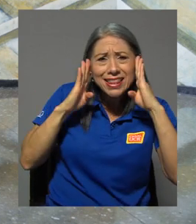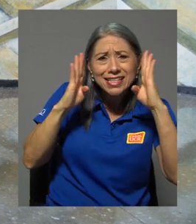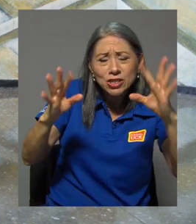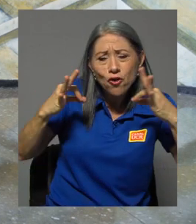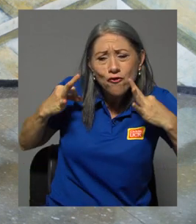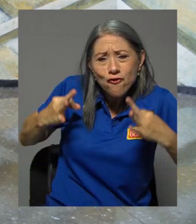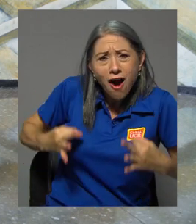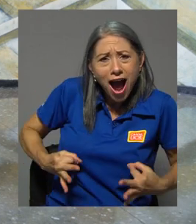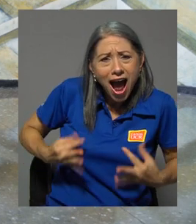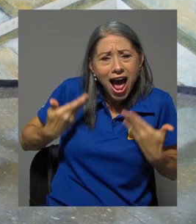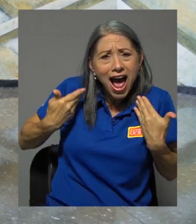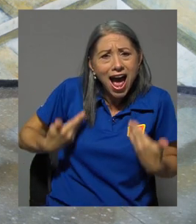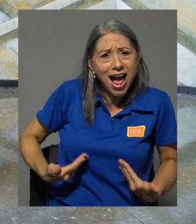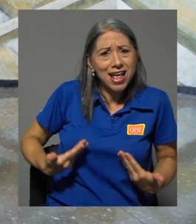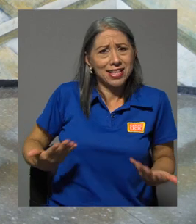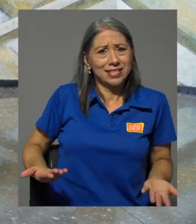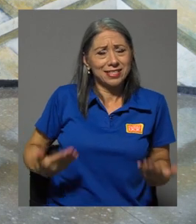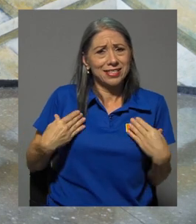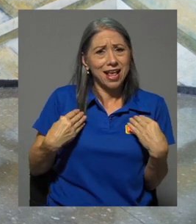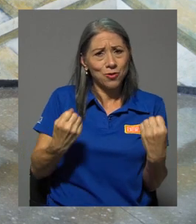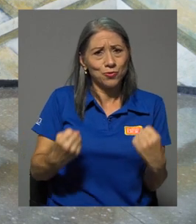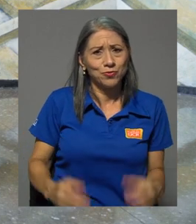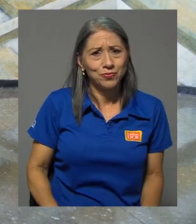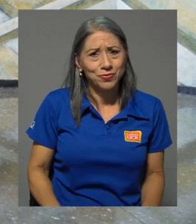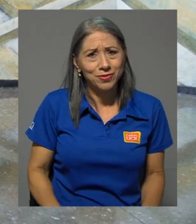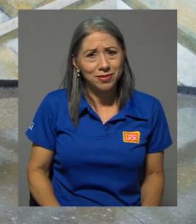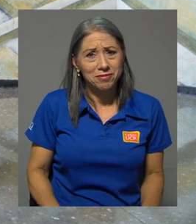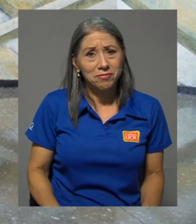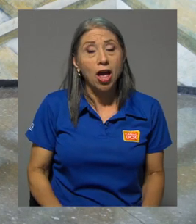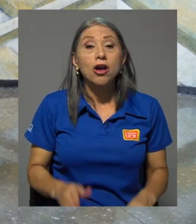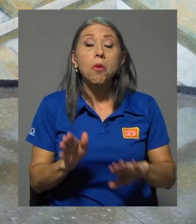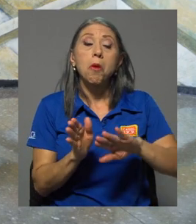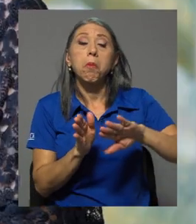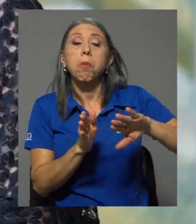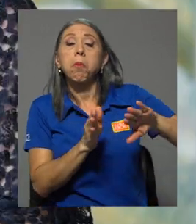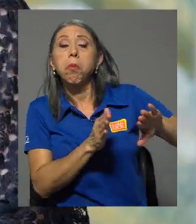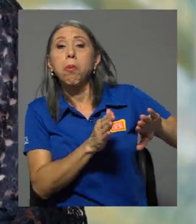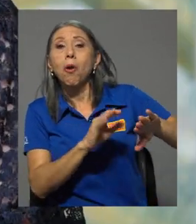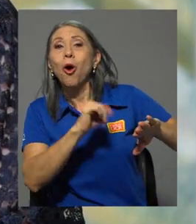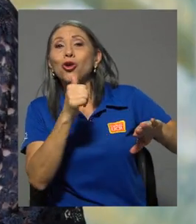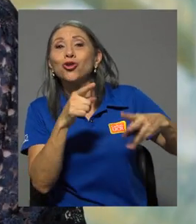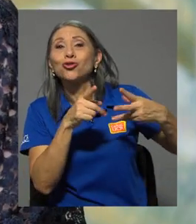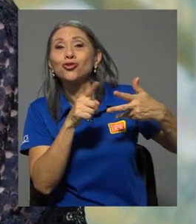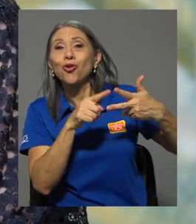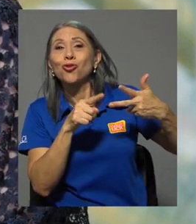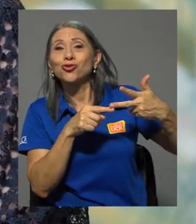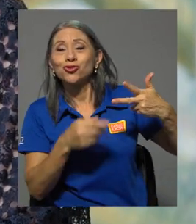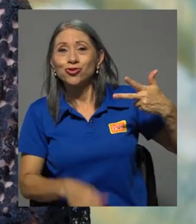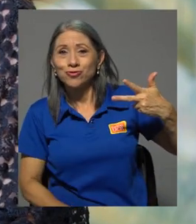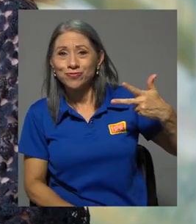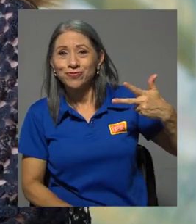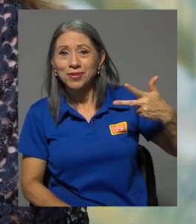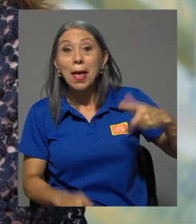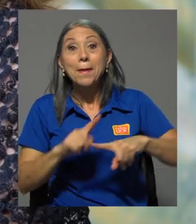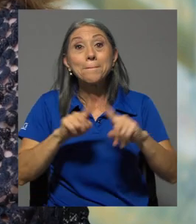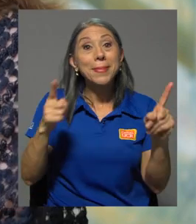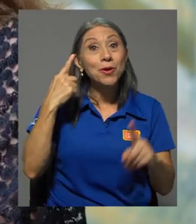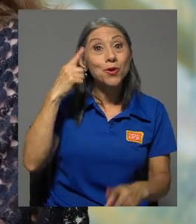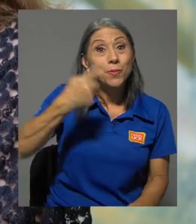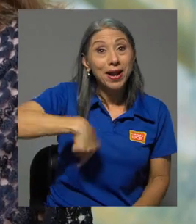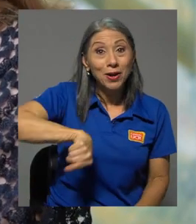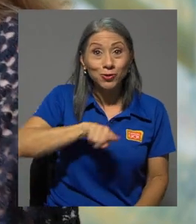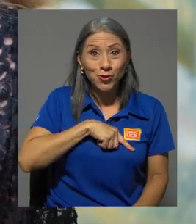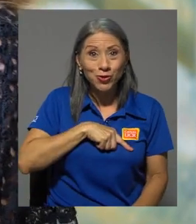particular de la parte física de la salud, dejando por fuera los otros dos elementos. Mientras que para